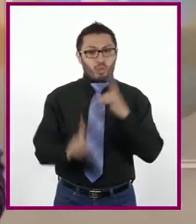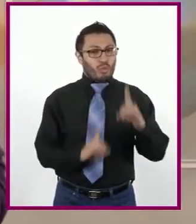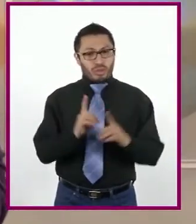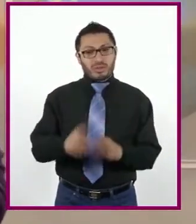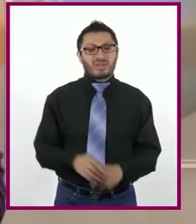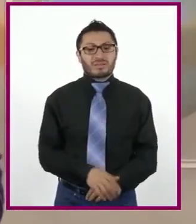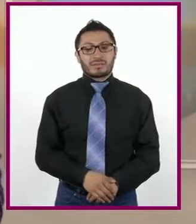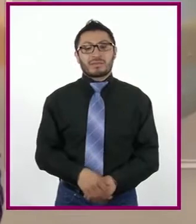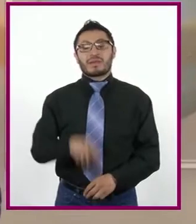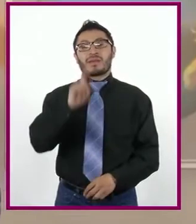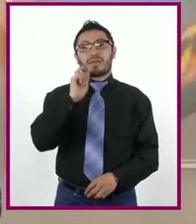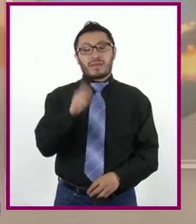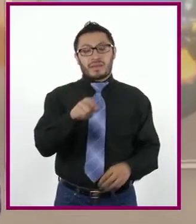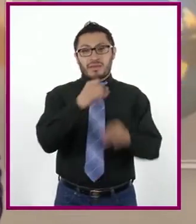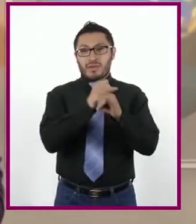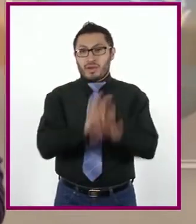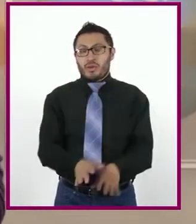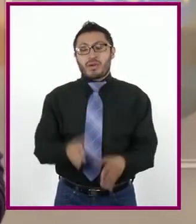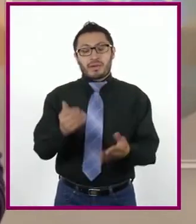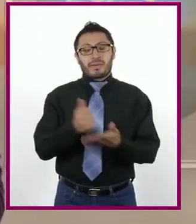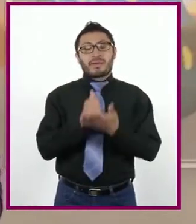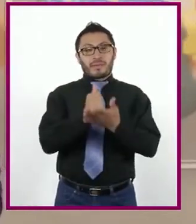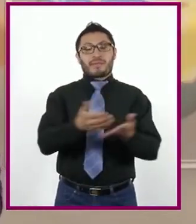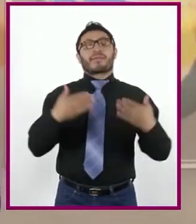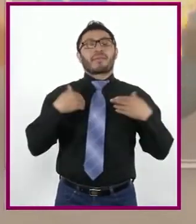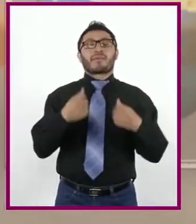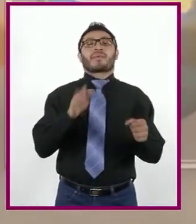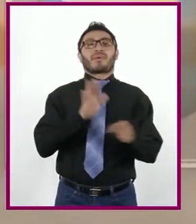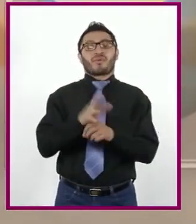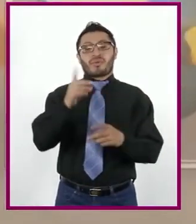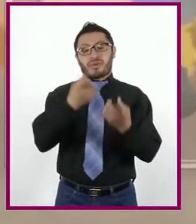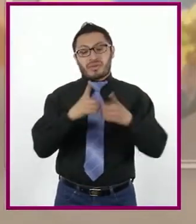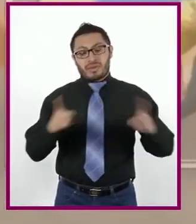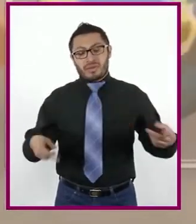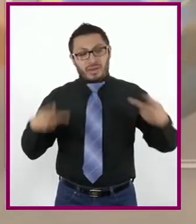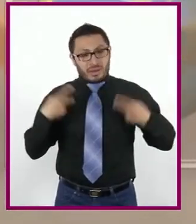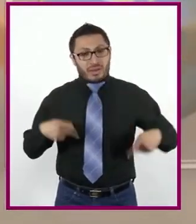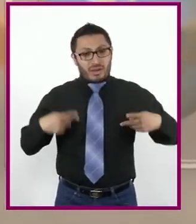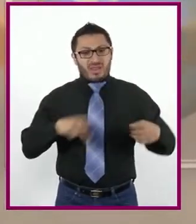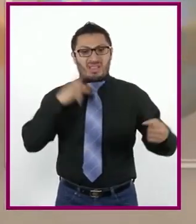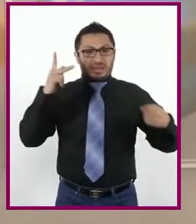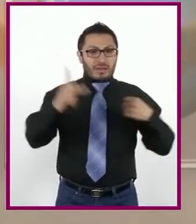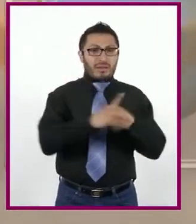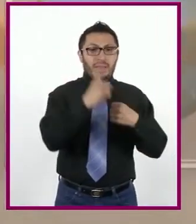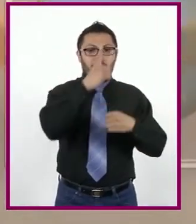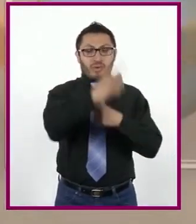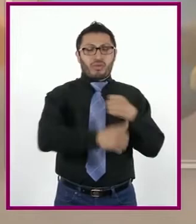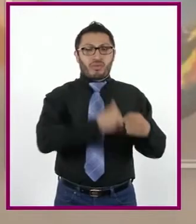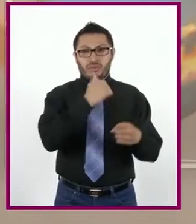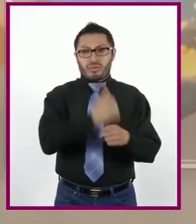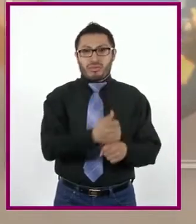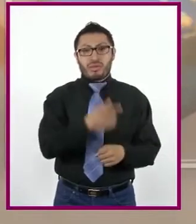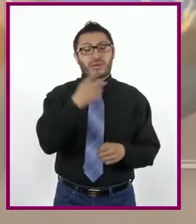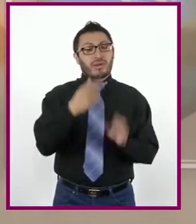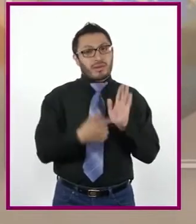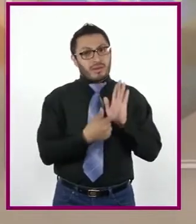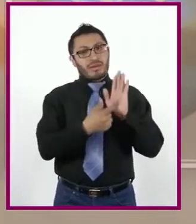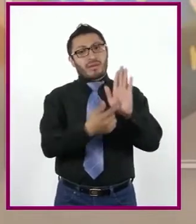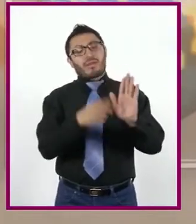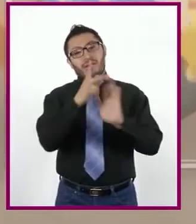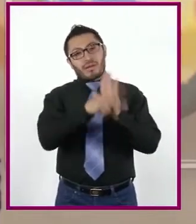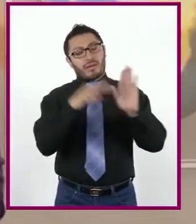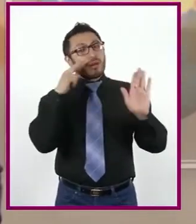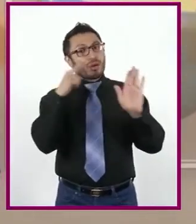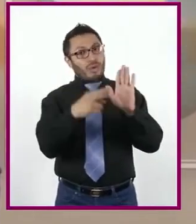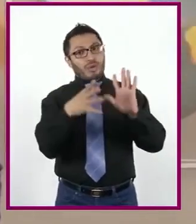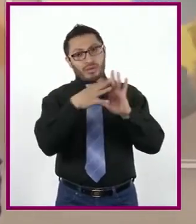Es un indicador que ayuda a medir el nivel de desarrollo de la población de un país durante un año. Aquí tengo una cápsula que lo